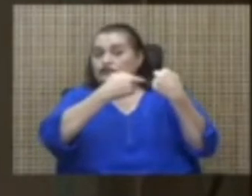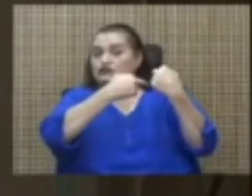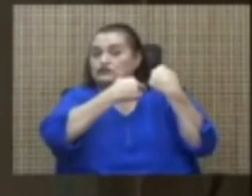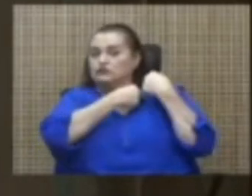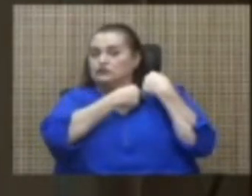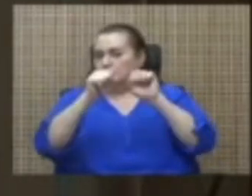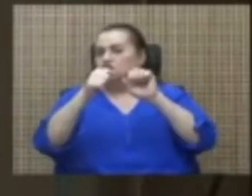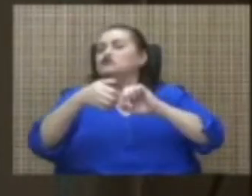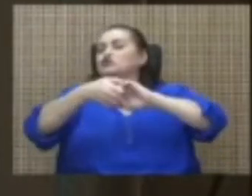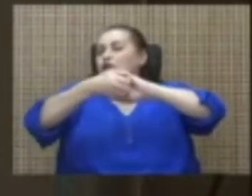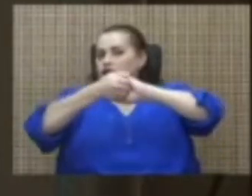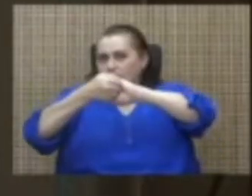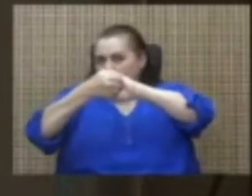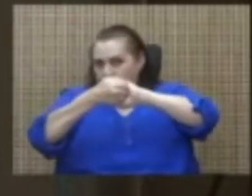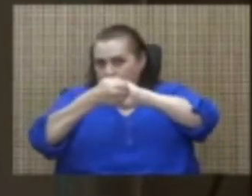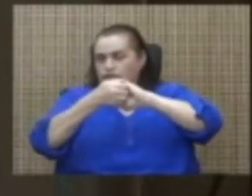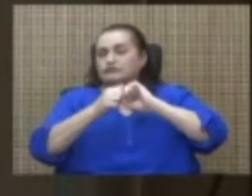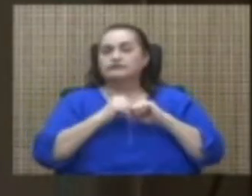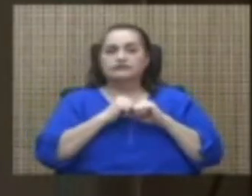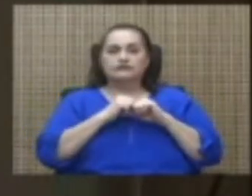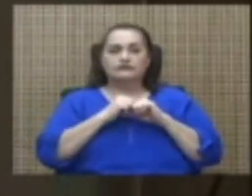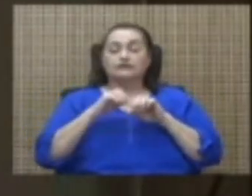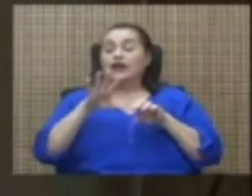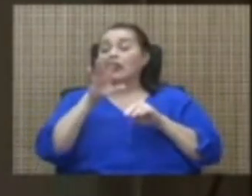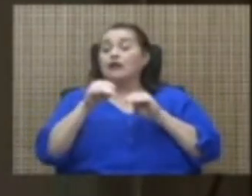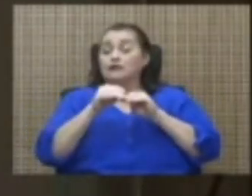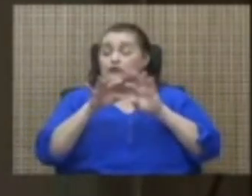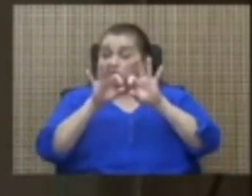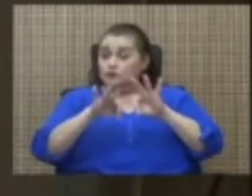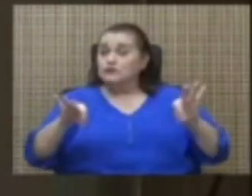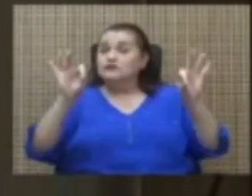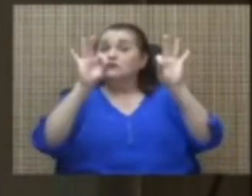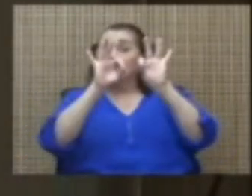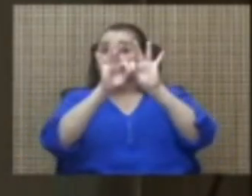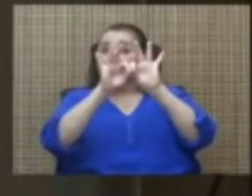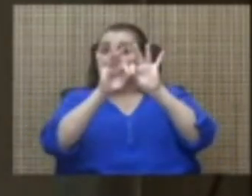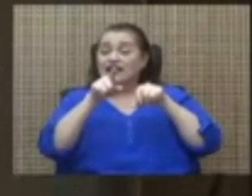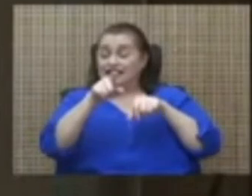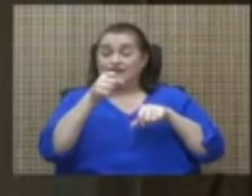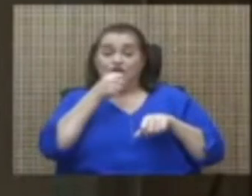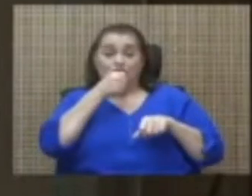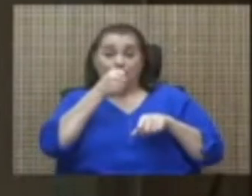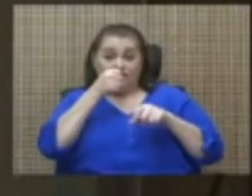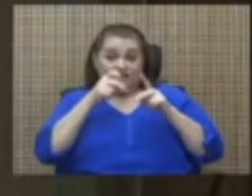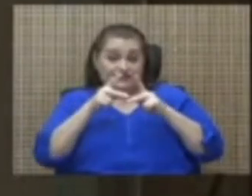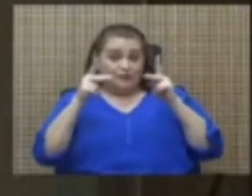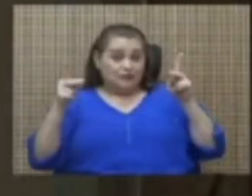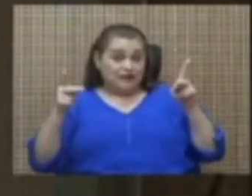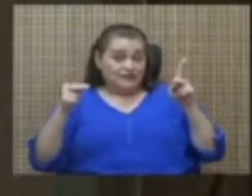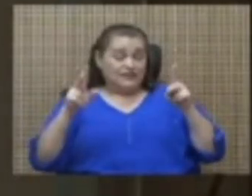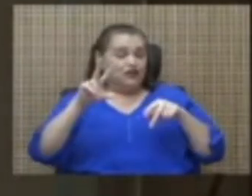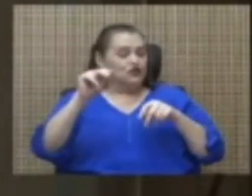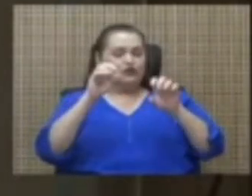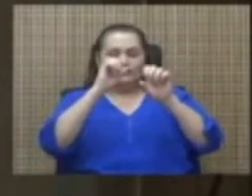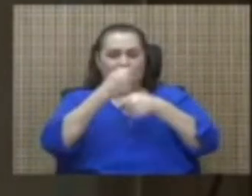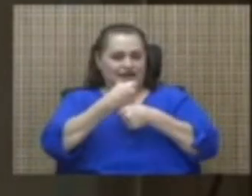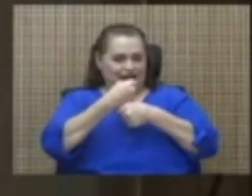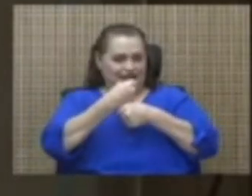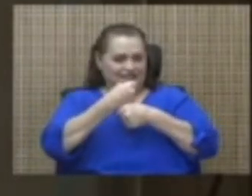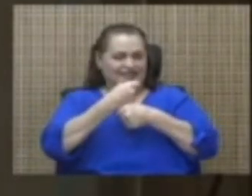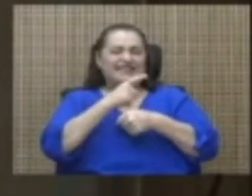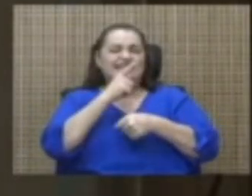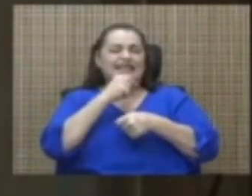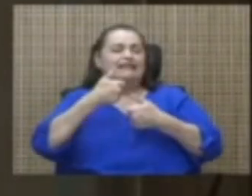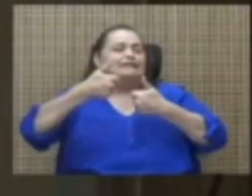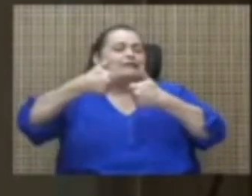solidaria. Además lo más importante de esto es que esa conferencia de prensa no se hubiera realizado sin la complicidad de